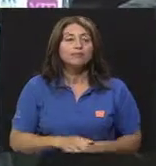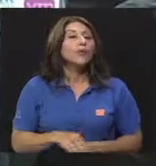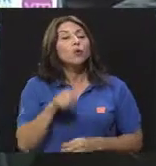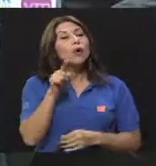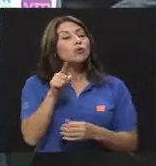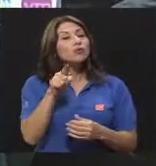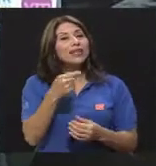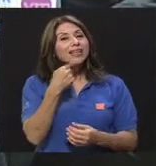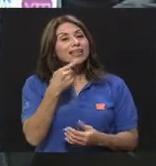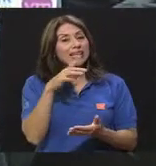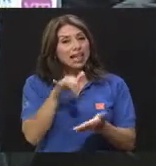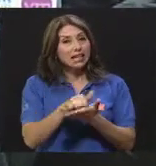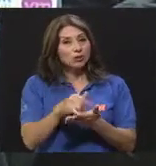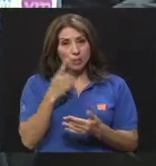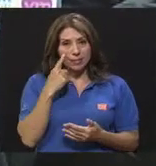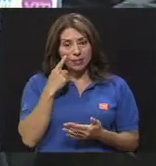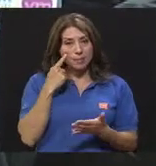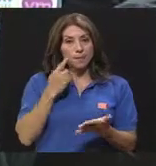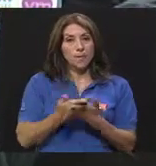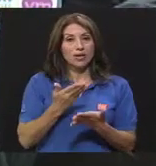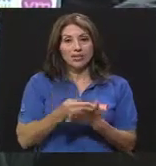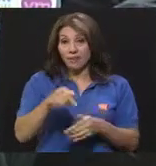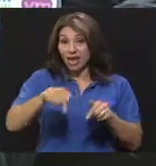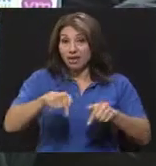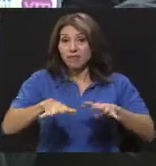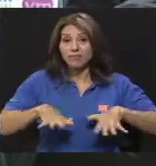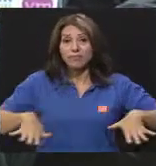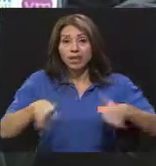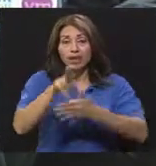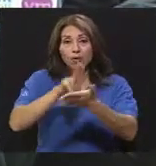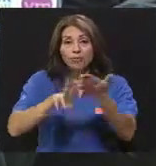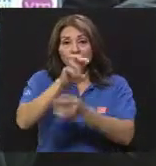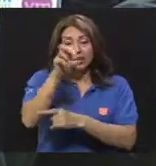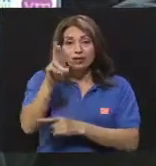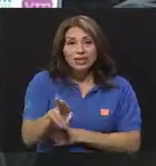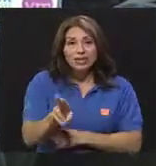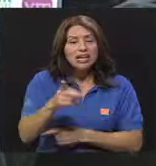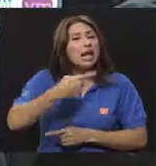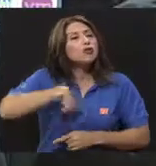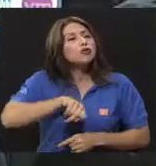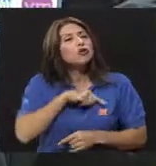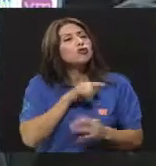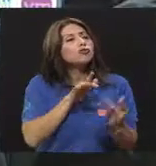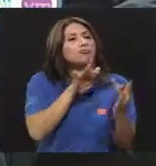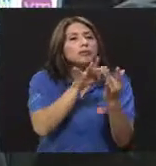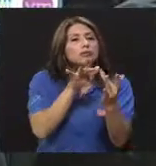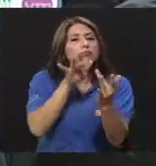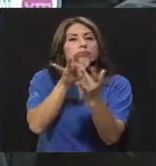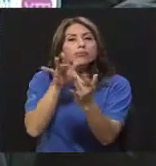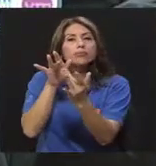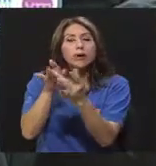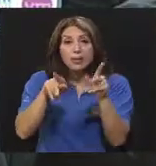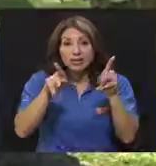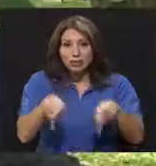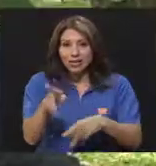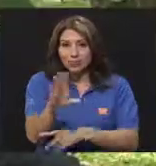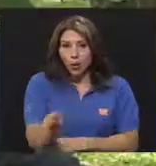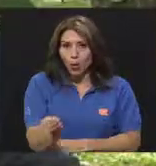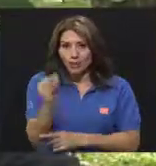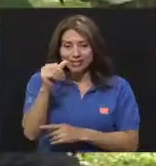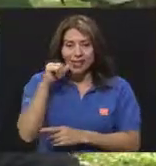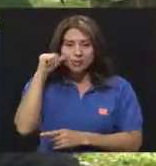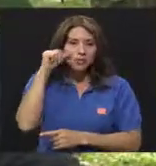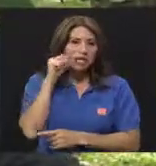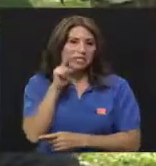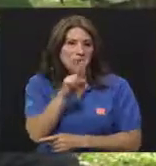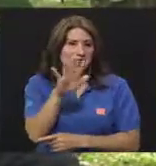menciona eso, para muestra un botón. Aquí en la misma Universidad de Costa Rica, cuando hemos realizado sondeos con adolescentes. Con ya personas